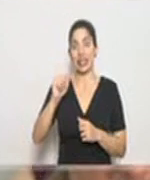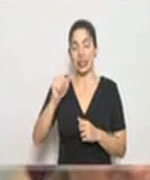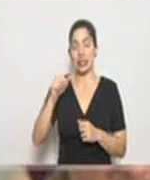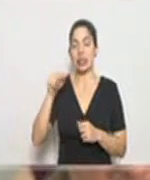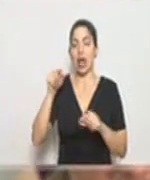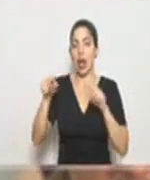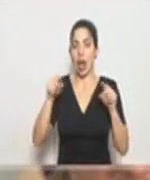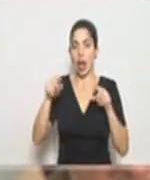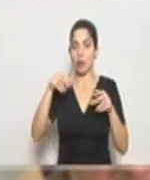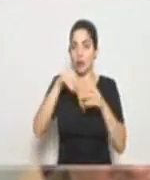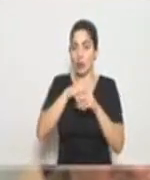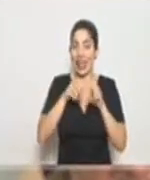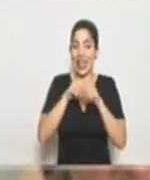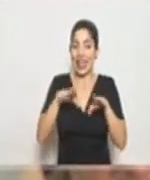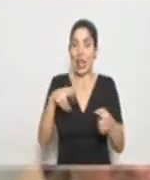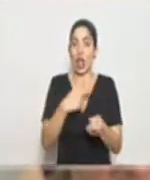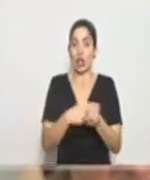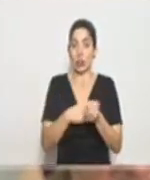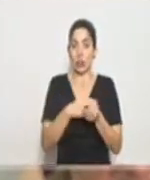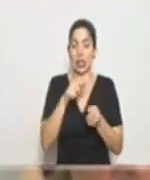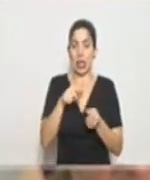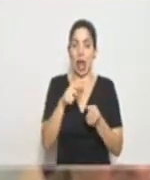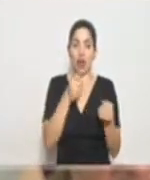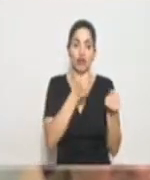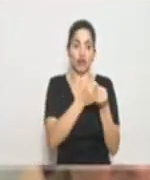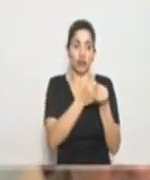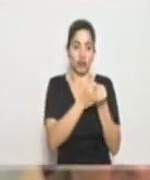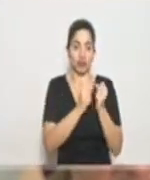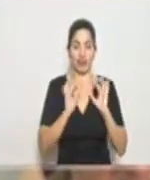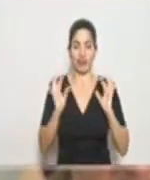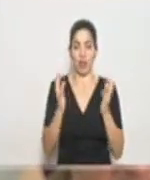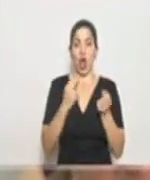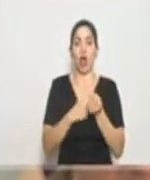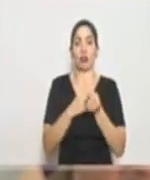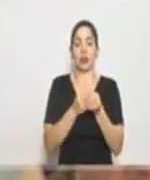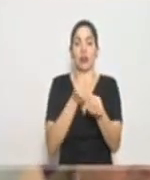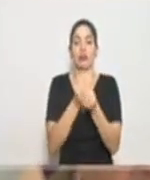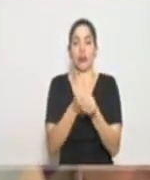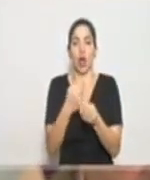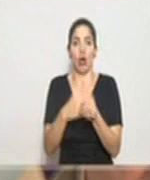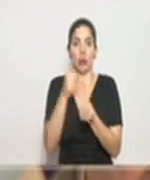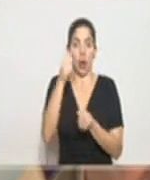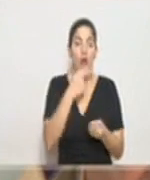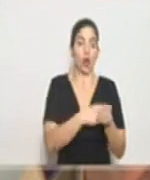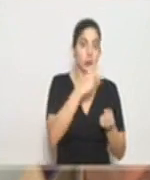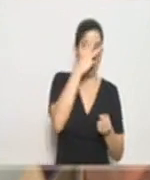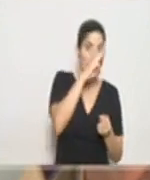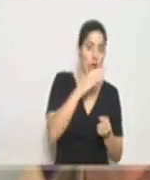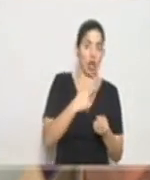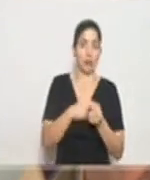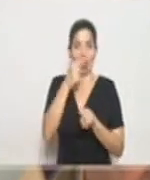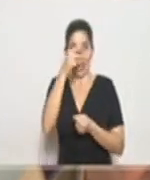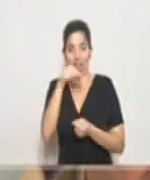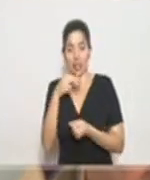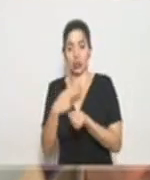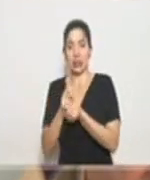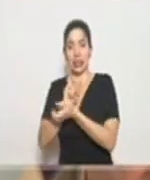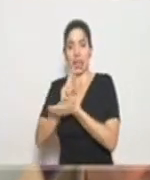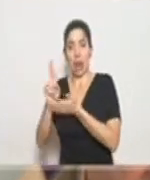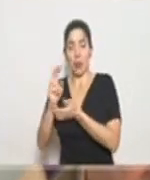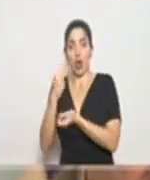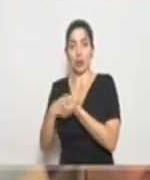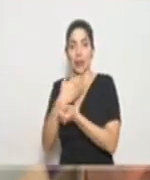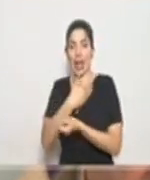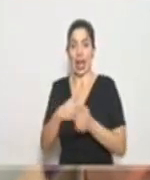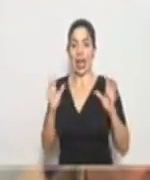de hospitales que apoyan al hospital de la Juela y eso es el hospital México el hospital de Grecia el hospital de San Ramón y el